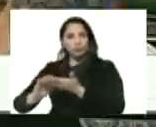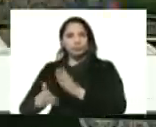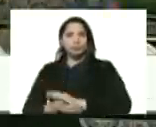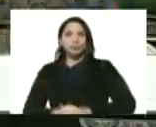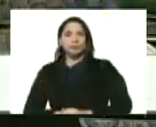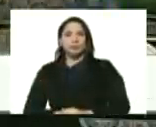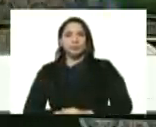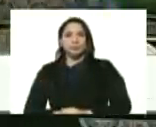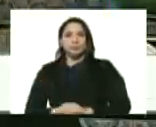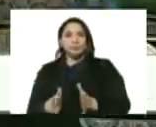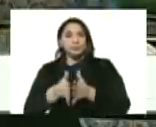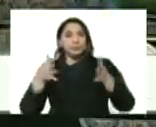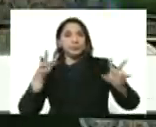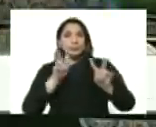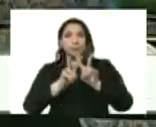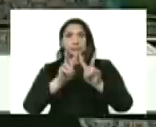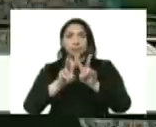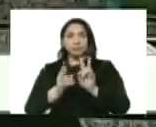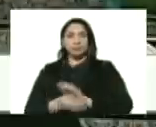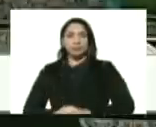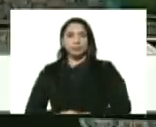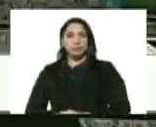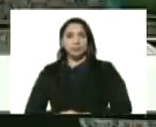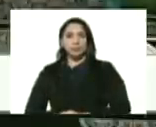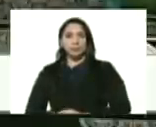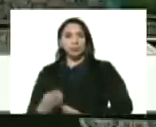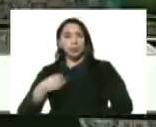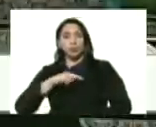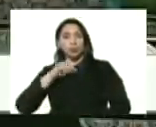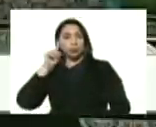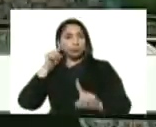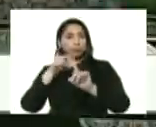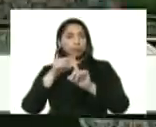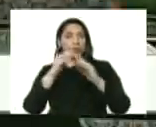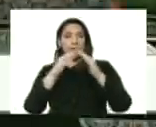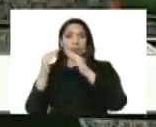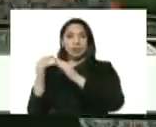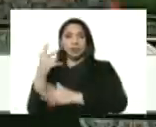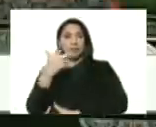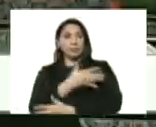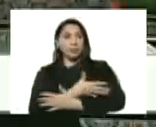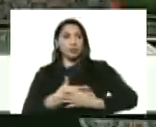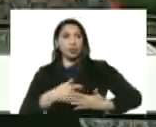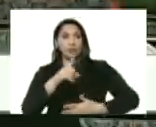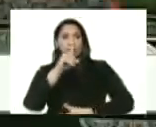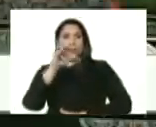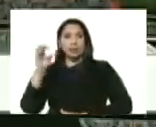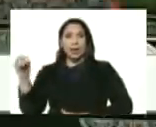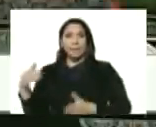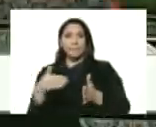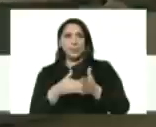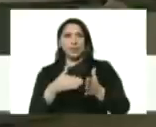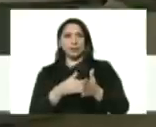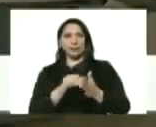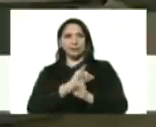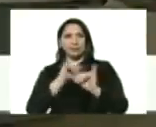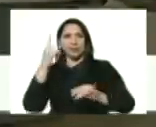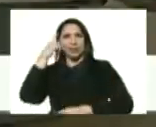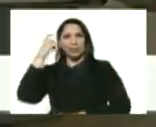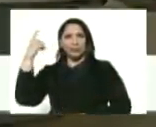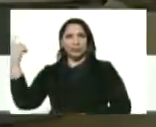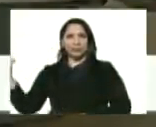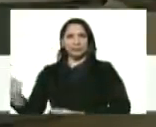gran misión vivienda Venezuela hemos llegado a la vivienda 3 millones 100 mil ya sueño con el día